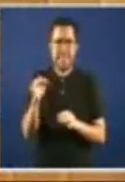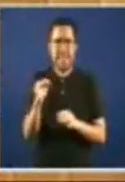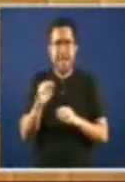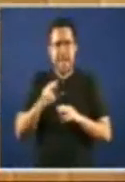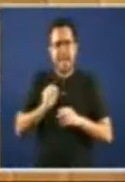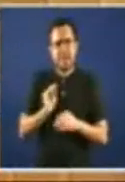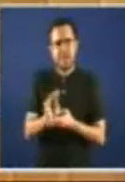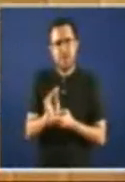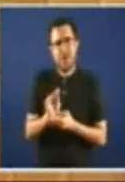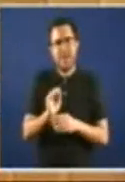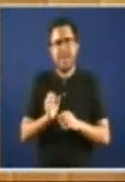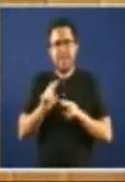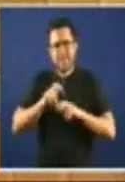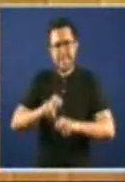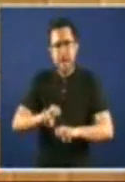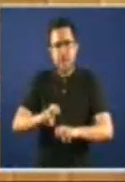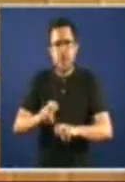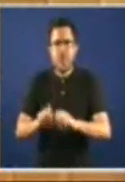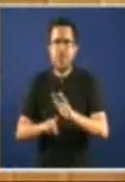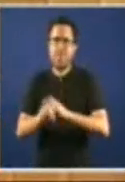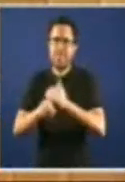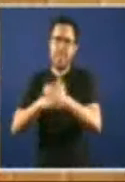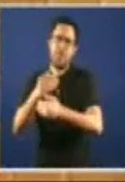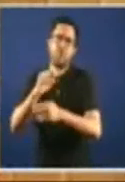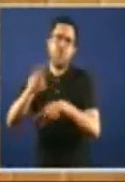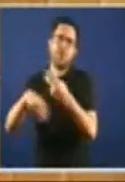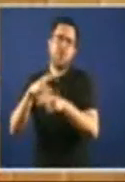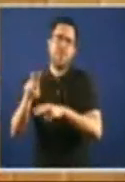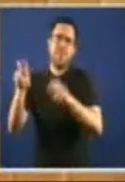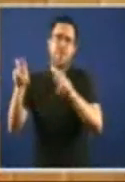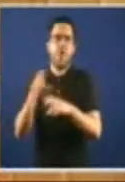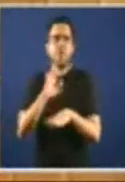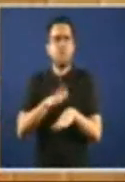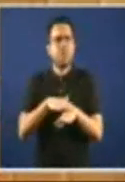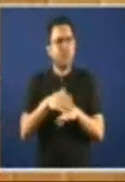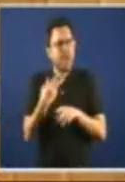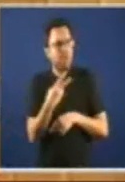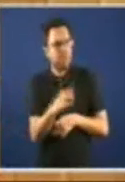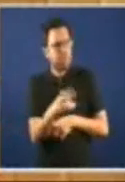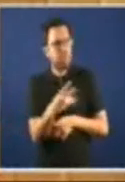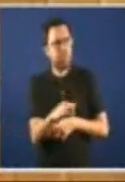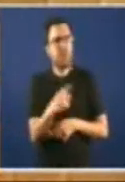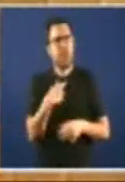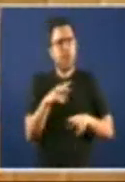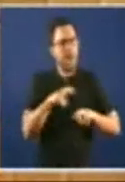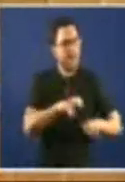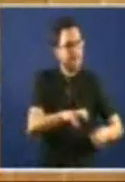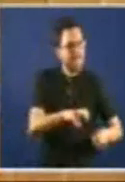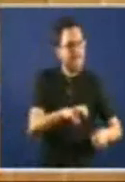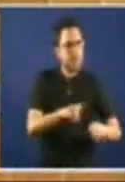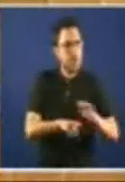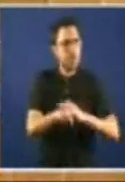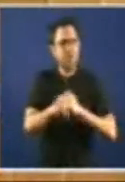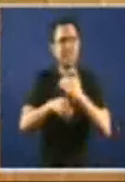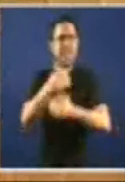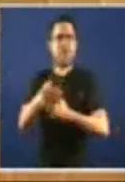niegan A fomentar A iniciativa empresarial De excedencia Baseada En investigación Desenrolo